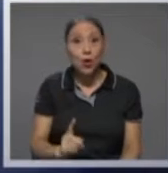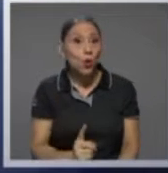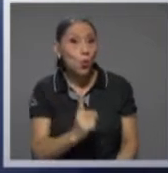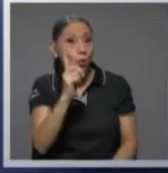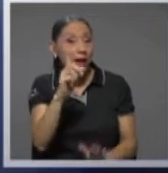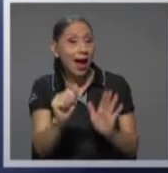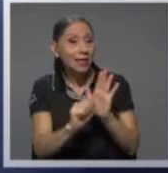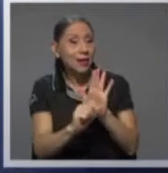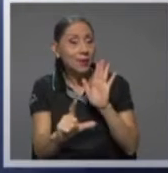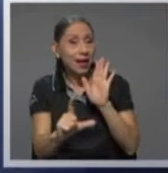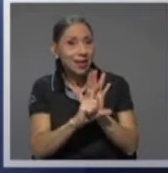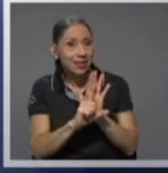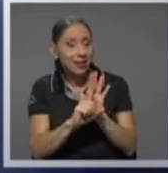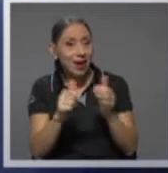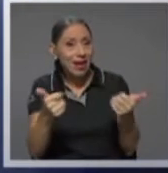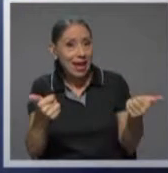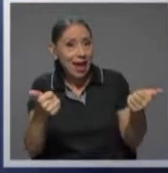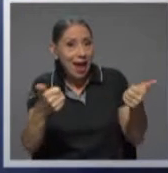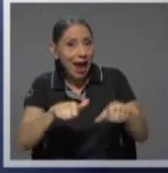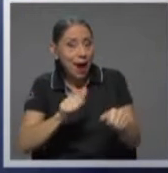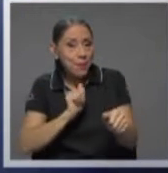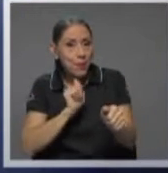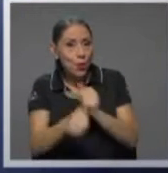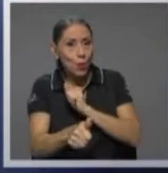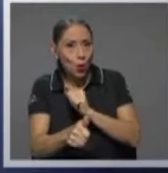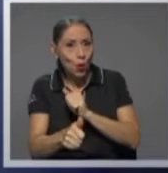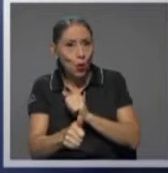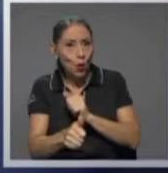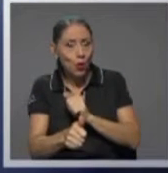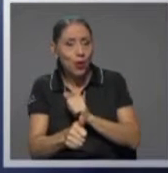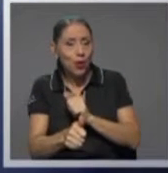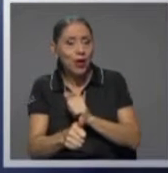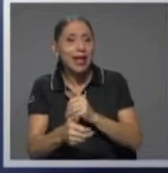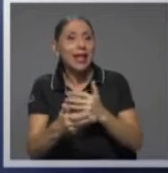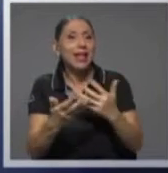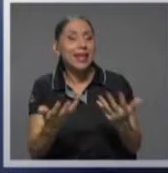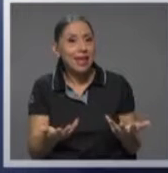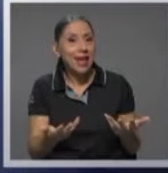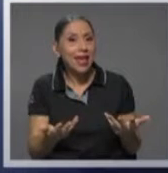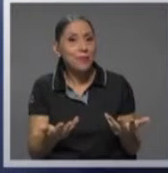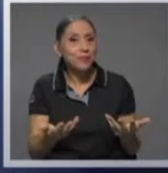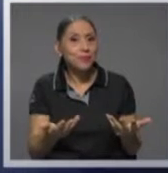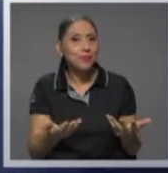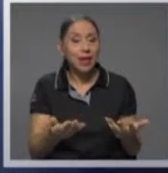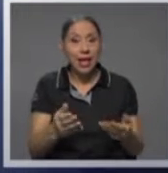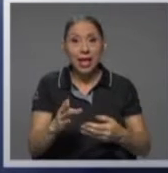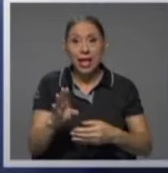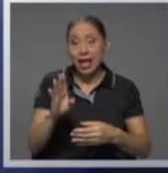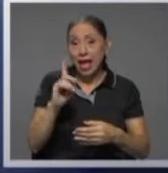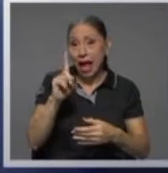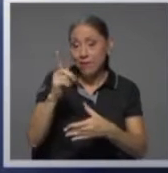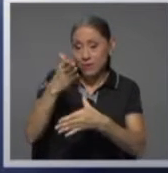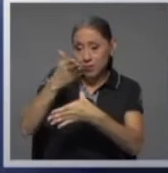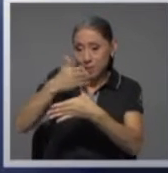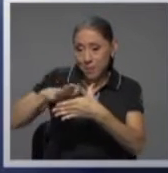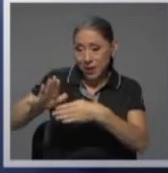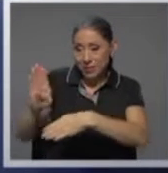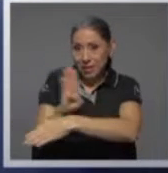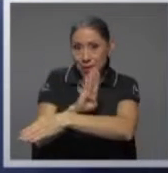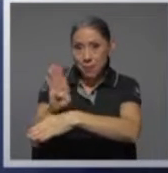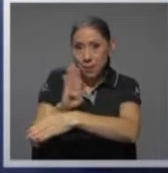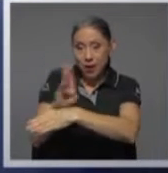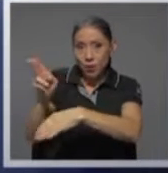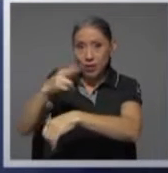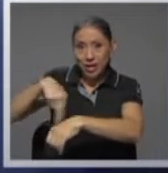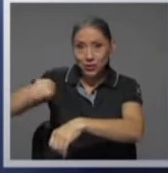aprobó que la sección del Banco Nacional, que era de emisión